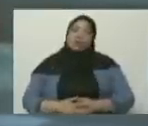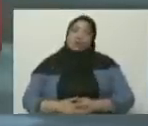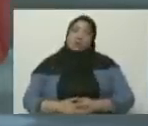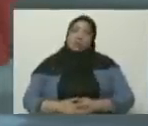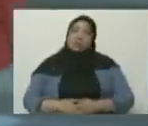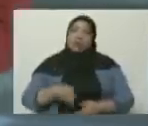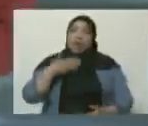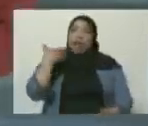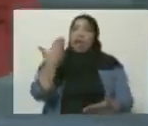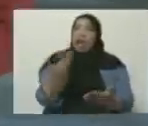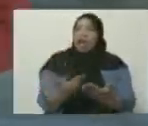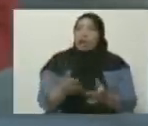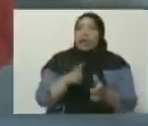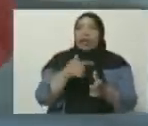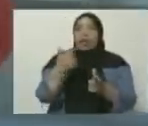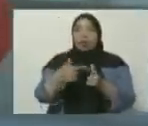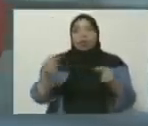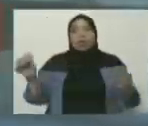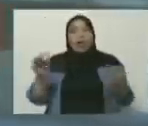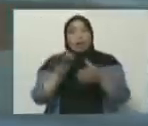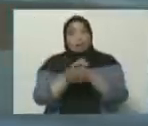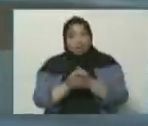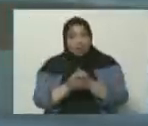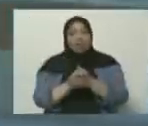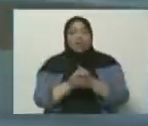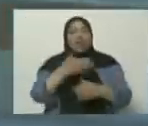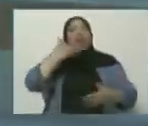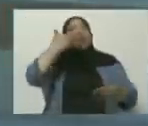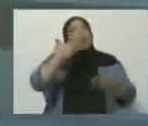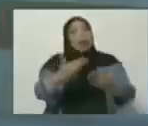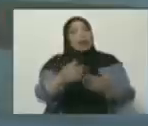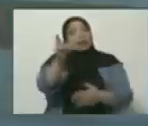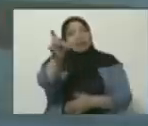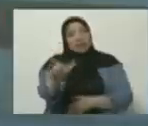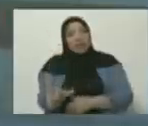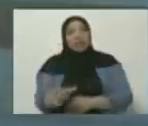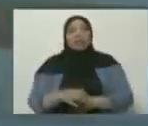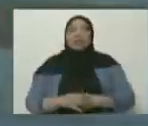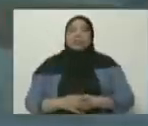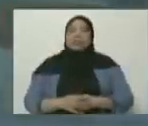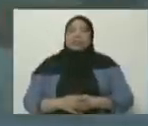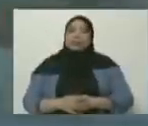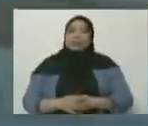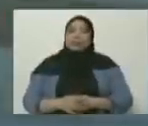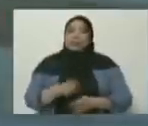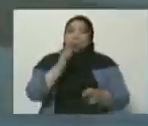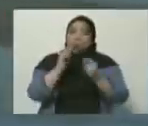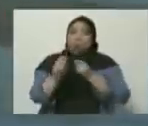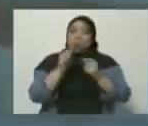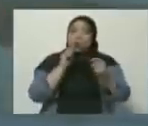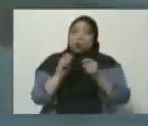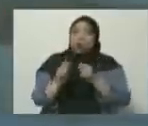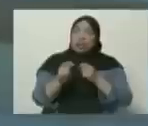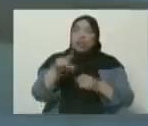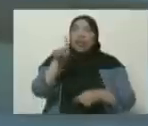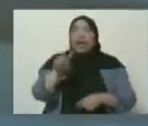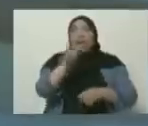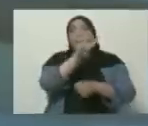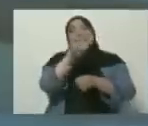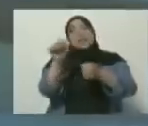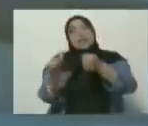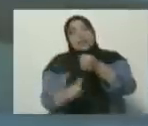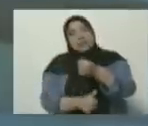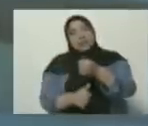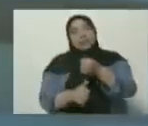Agradecemos entonces a nuestra compañera Meisberg, Patricia Bolívar. Allí tenían detalles de la vicepresidenta ejecutiva